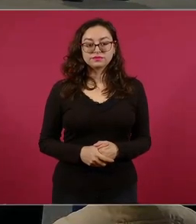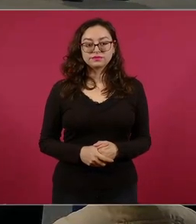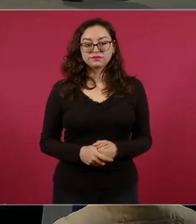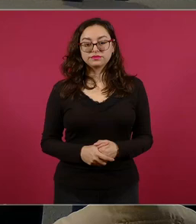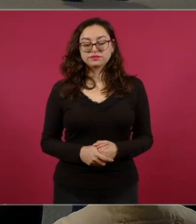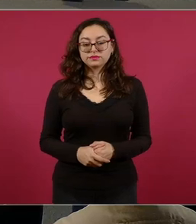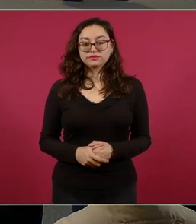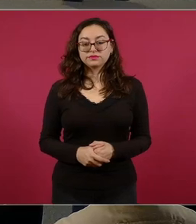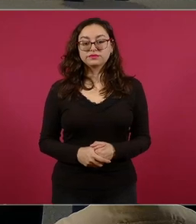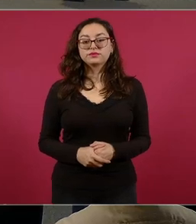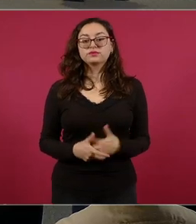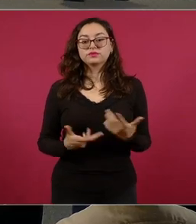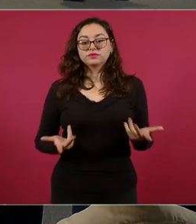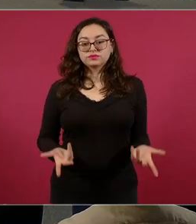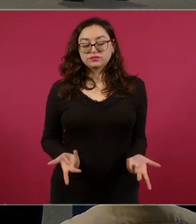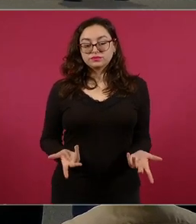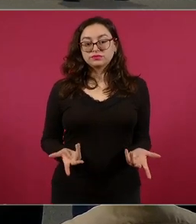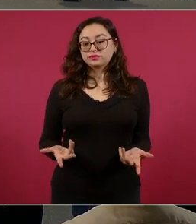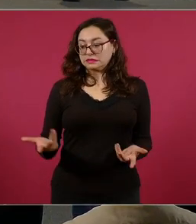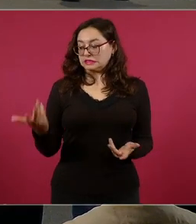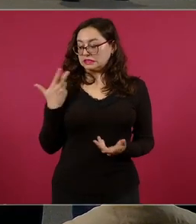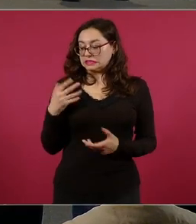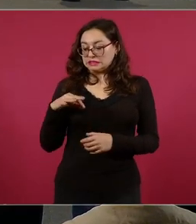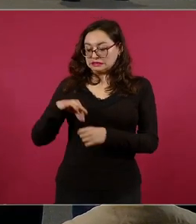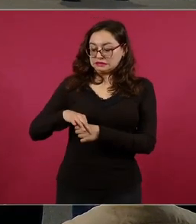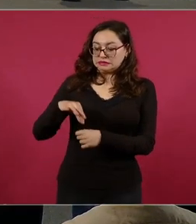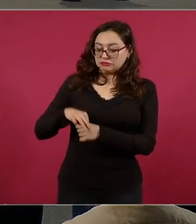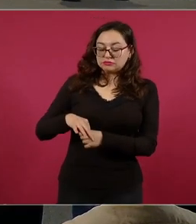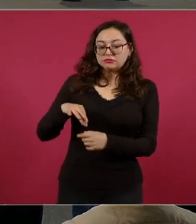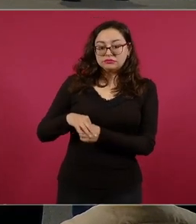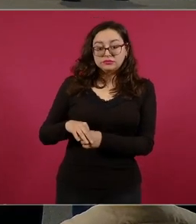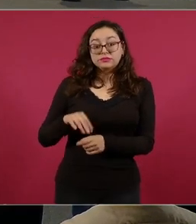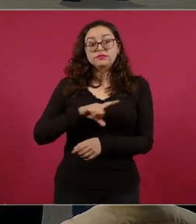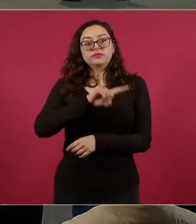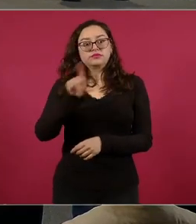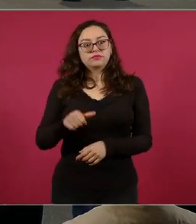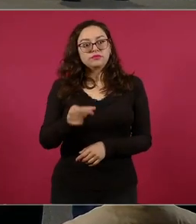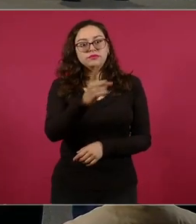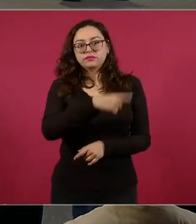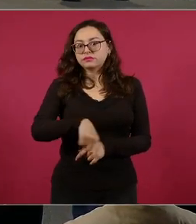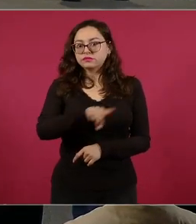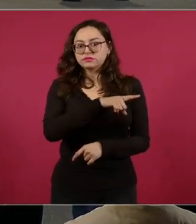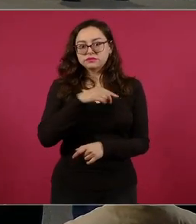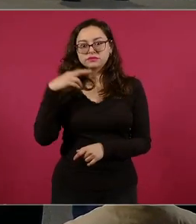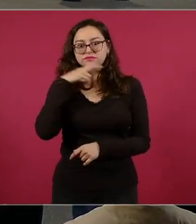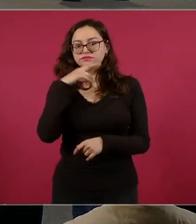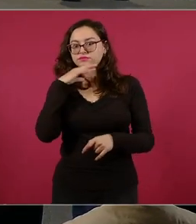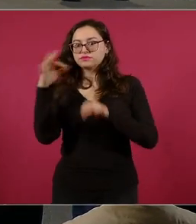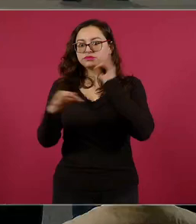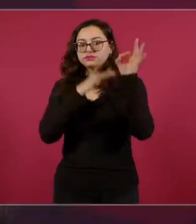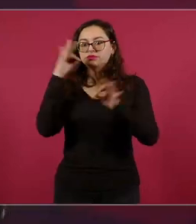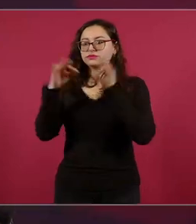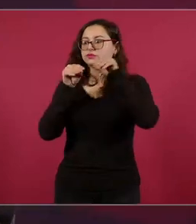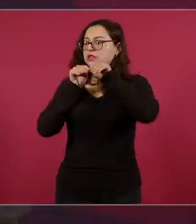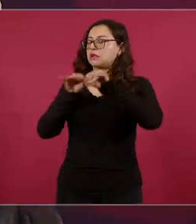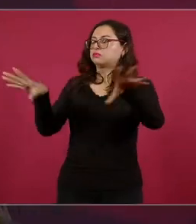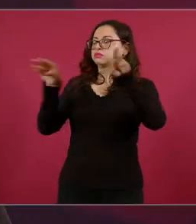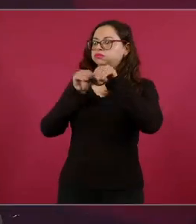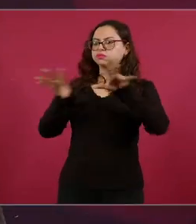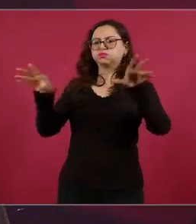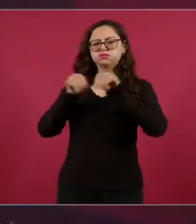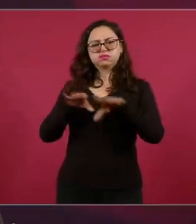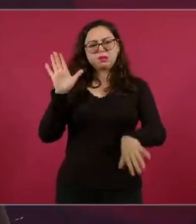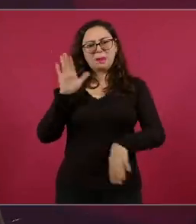tras la elección más intensas, porque hemos visto que se han publicado más